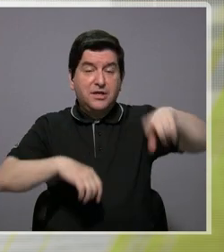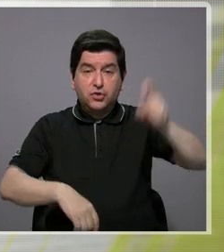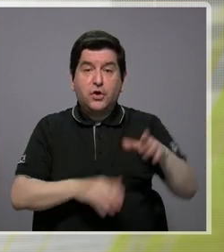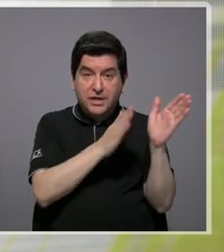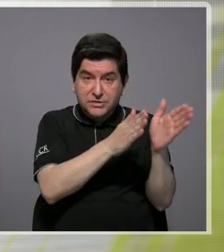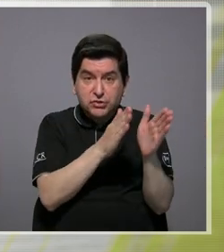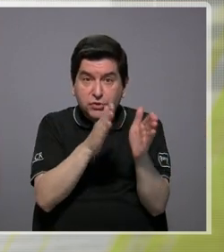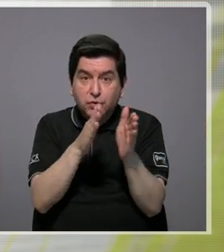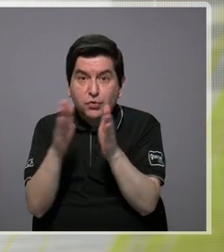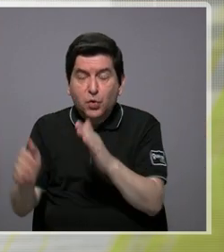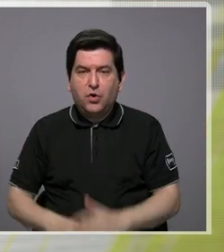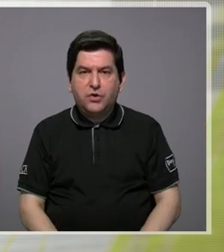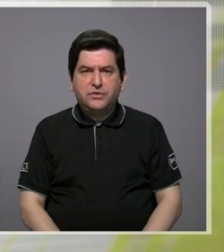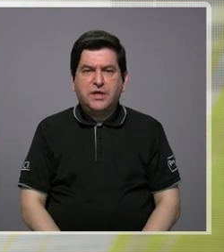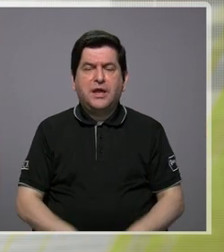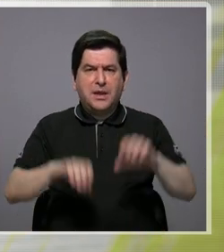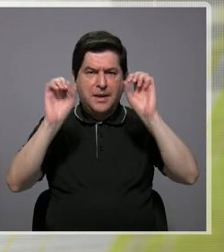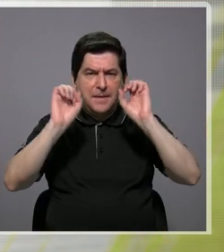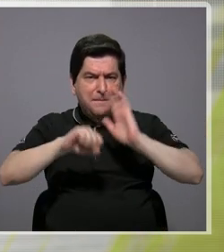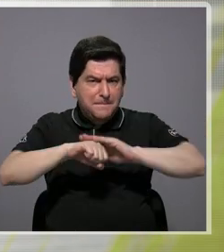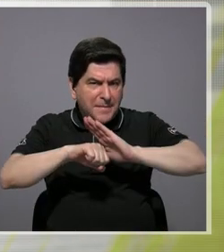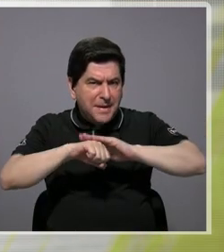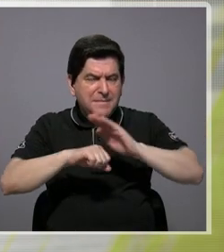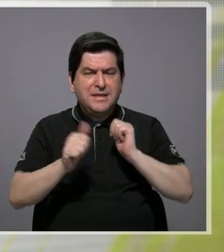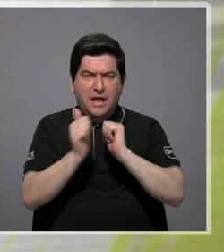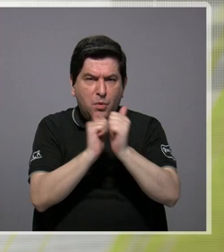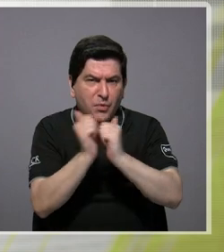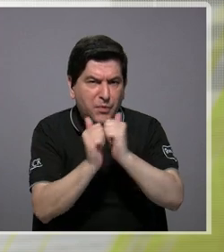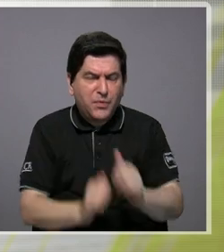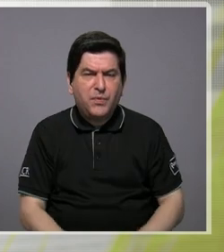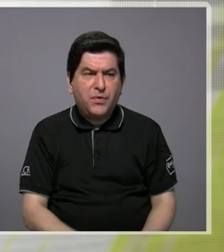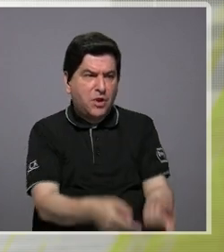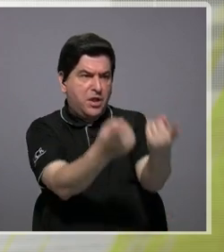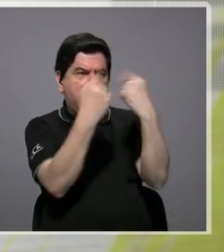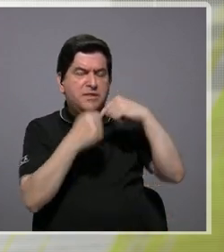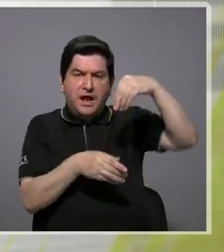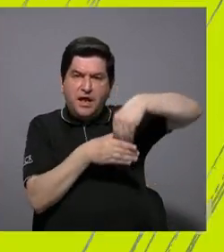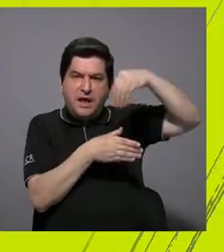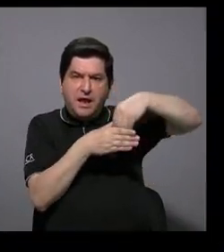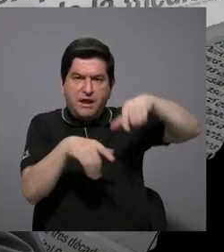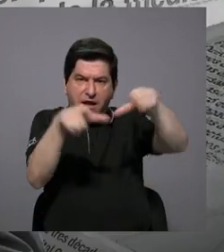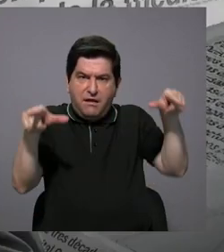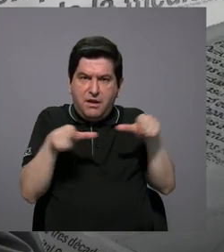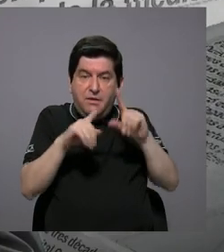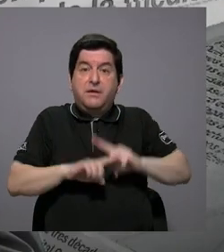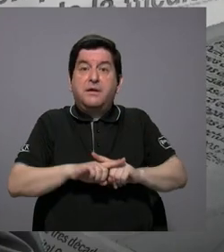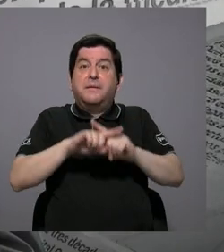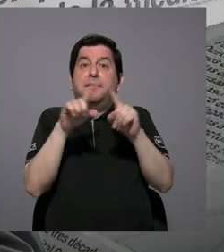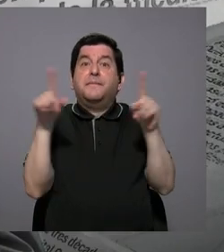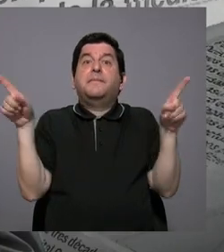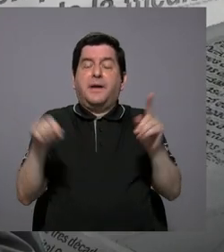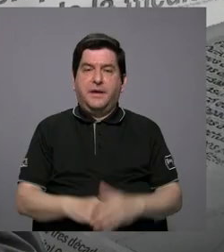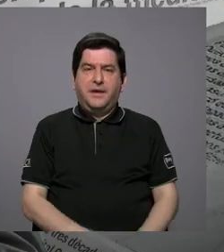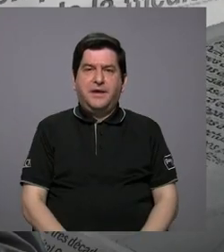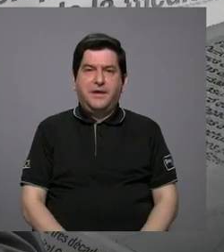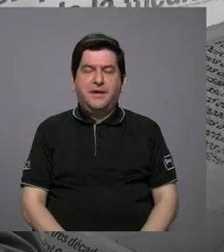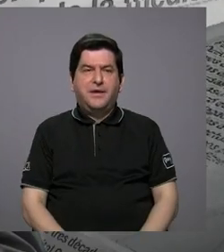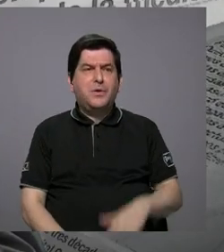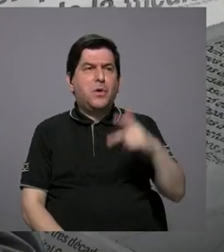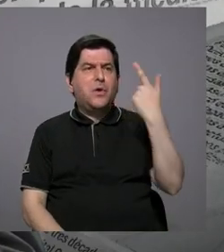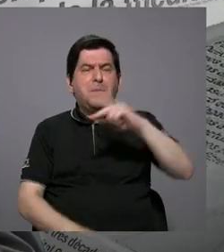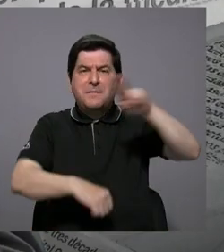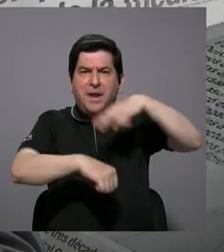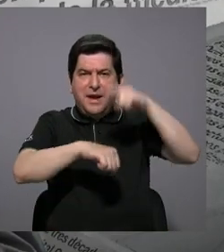el ordenamiento para hacerse más competitivos, para traer más inversiones a su territorio, pero también para gestionar amenazas